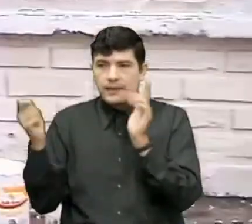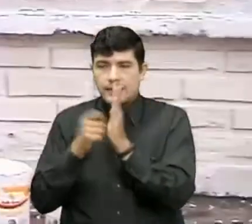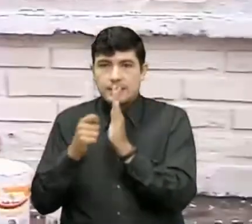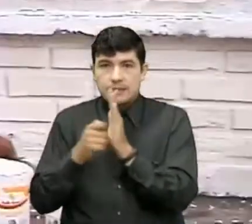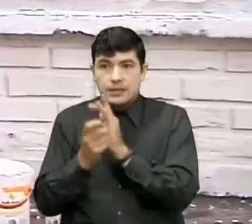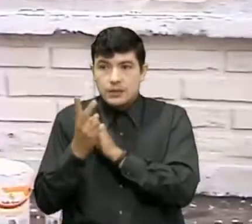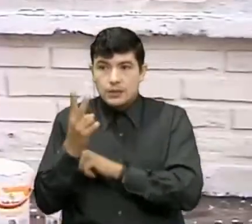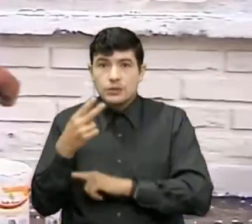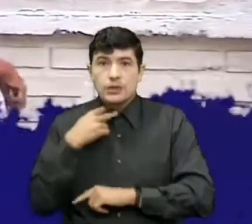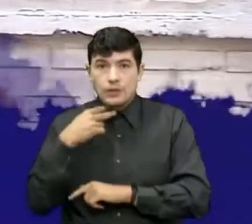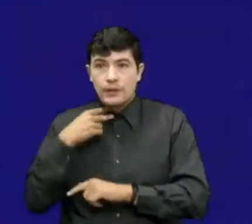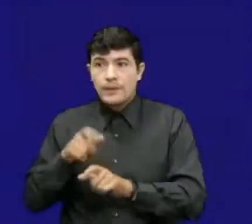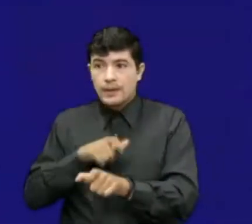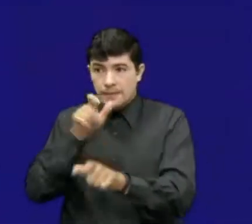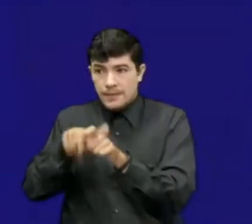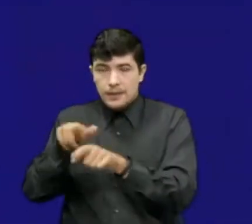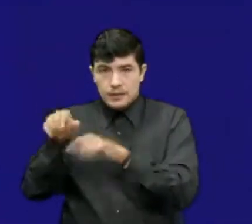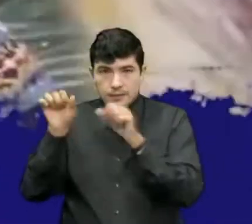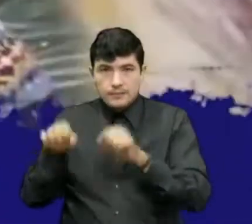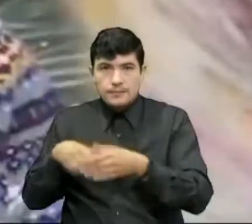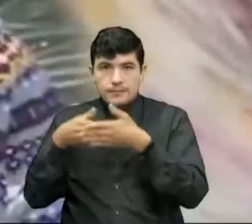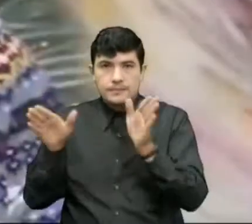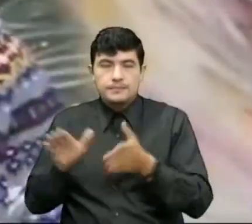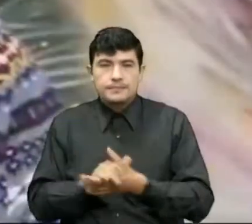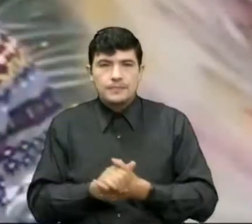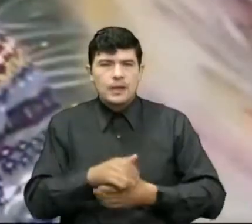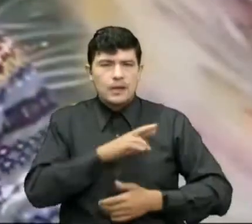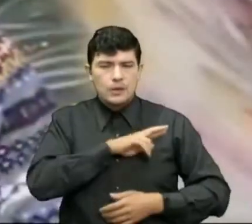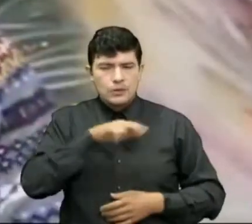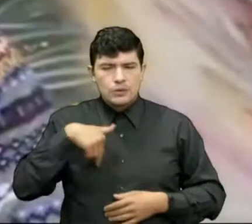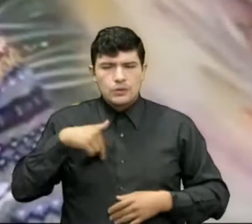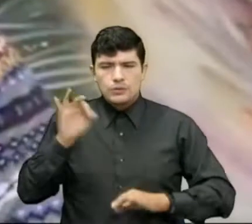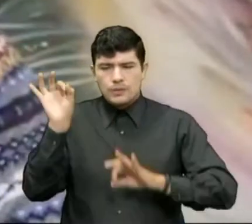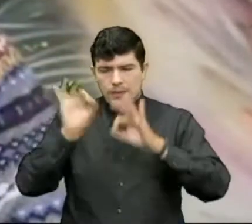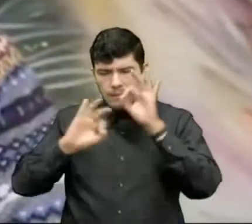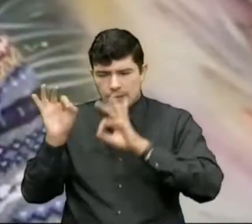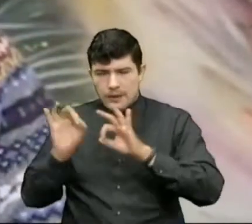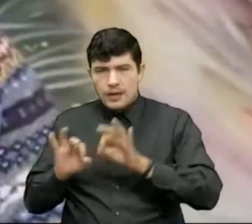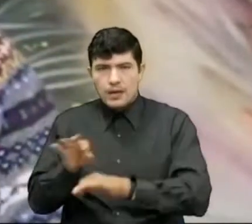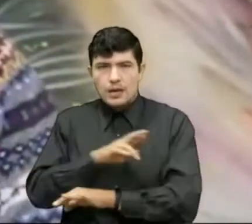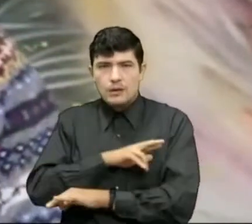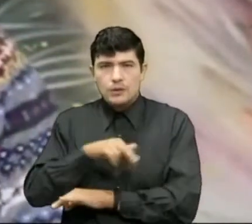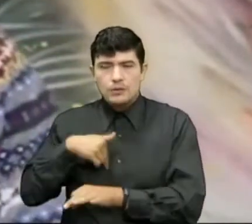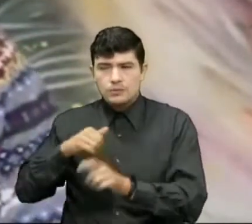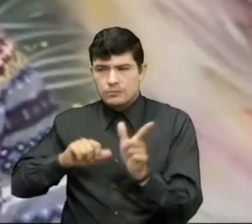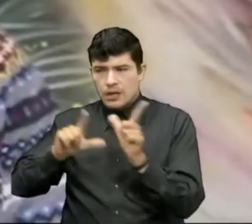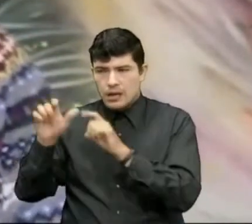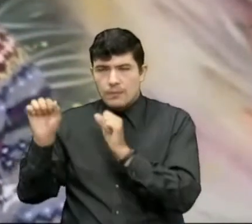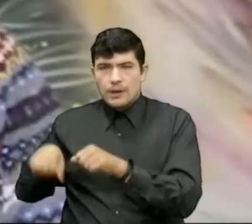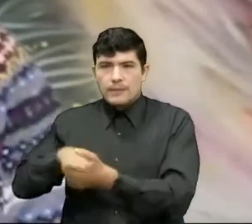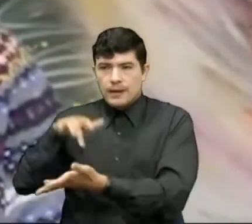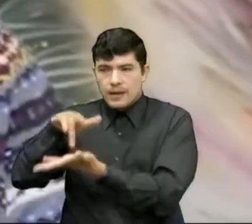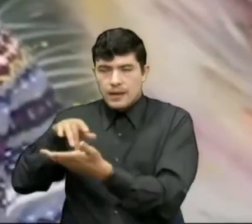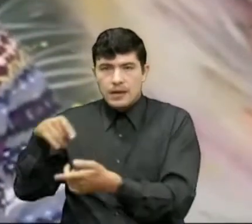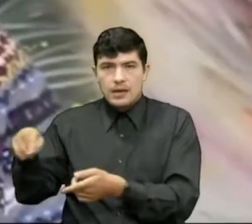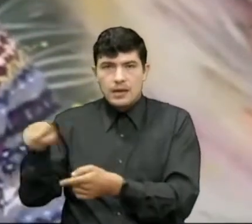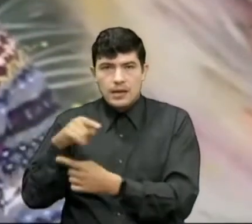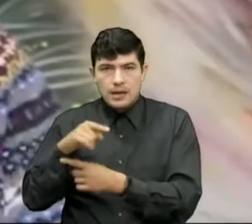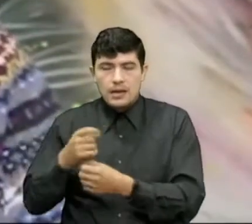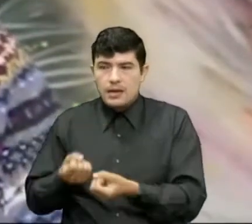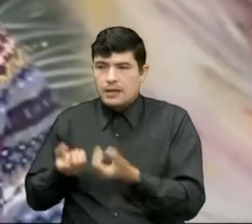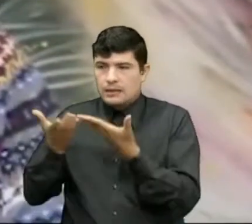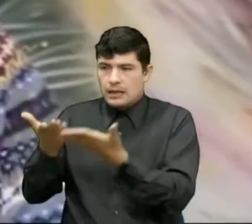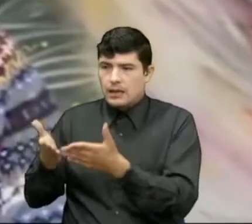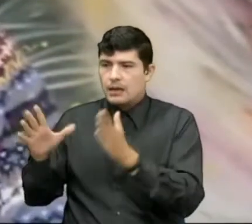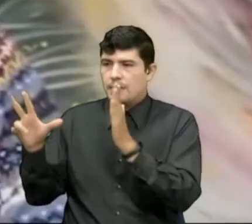noviembre estará abierta la convocatoria. Nosotros como organización dispondremos a los participantes alojamiento con